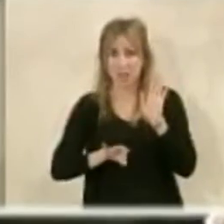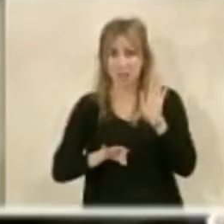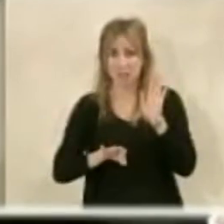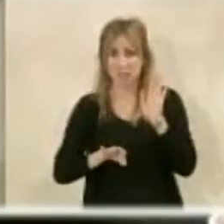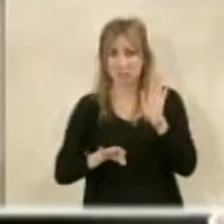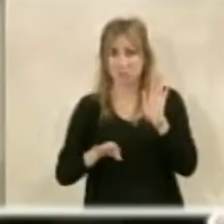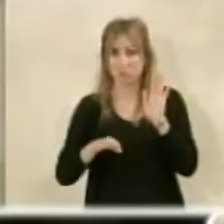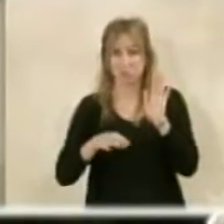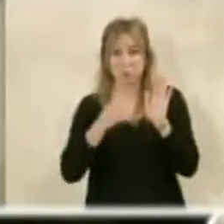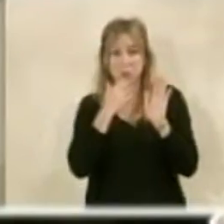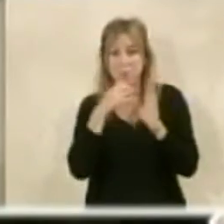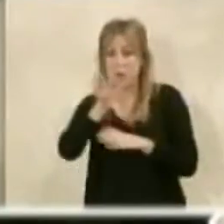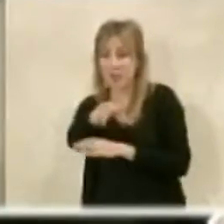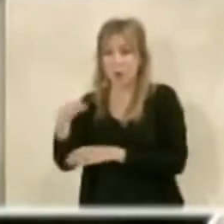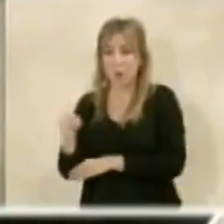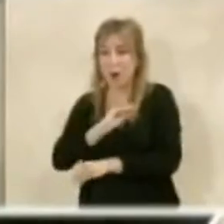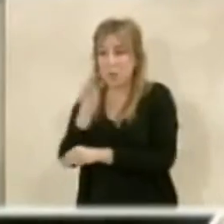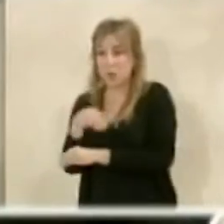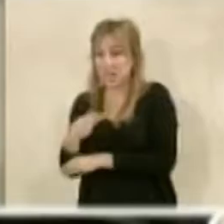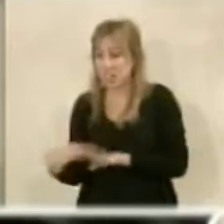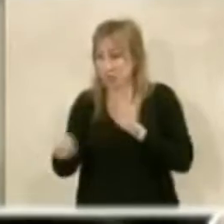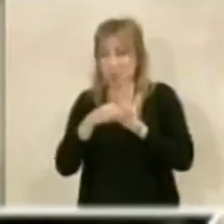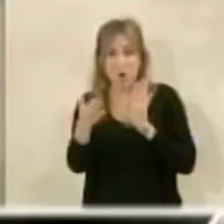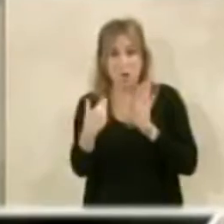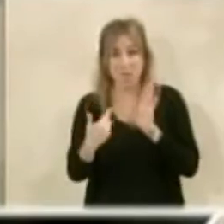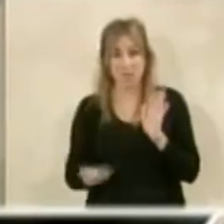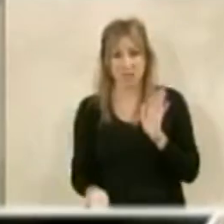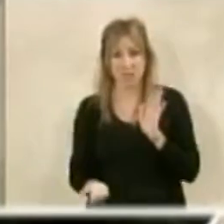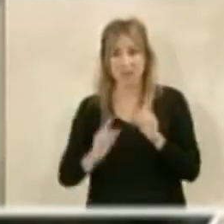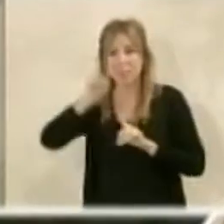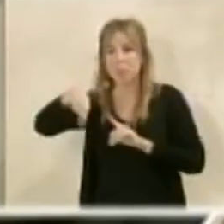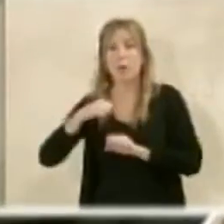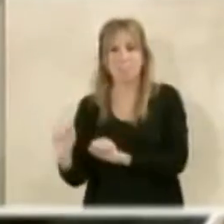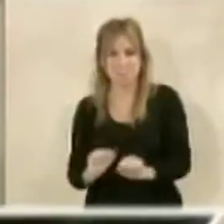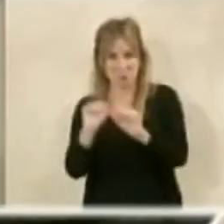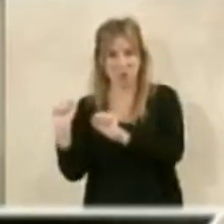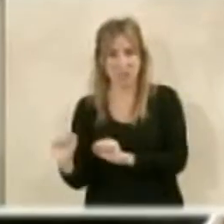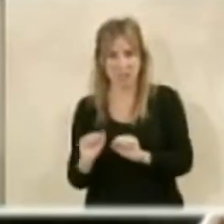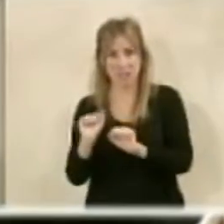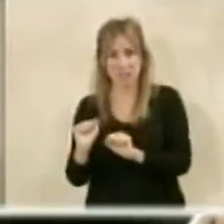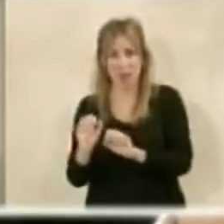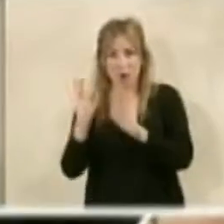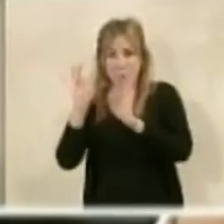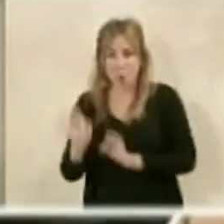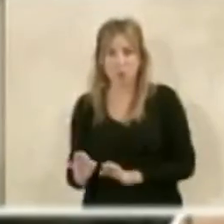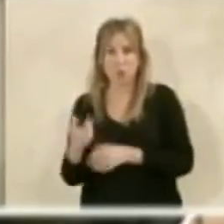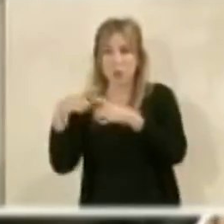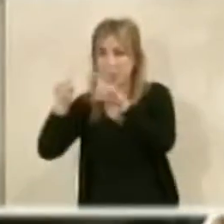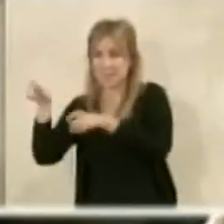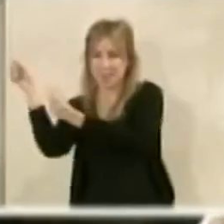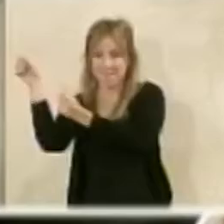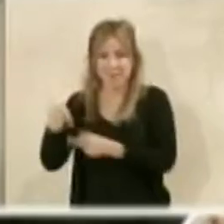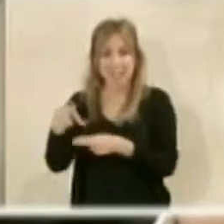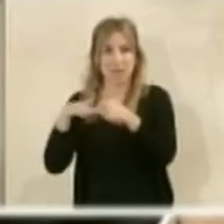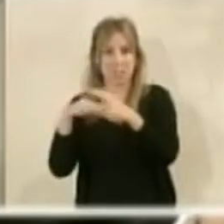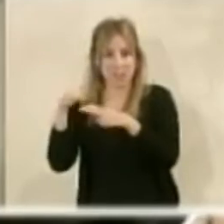establecía que las cuevas tenían que ser protegidas. Si después tienen que ser protegidas, en este caso le vienen bien al propietario, le vienen bien a